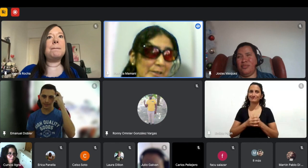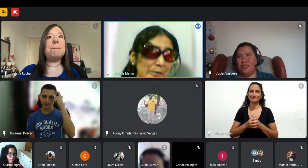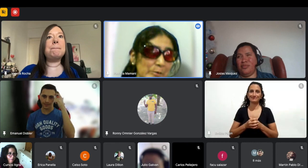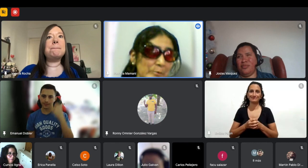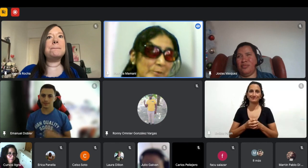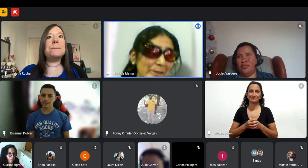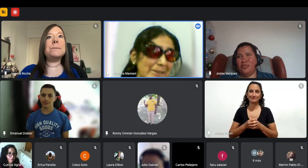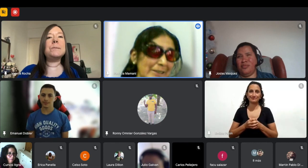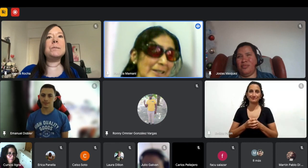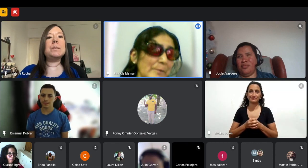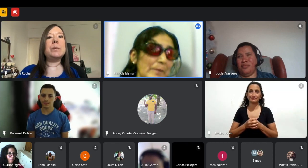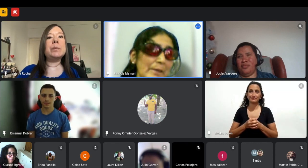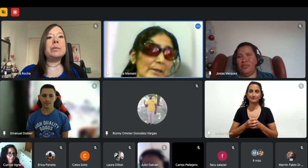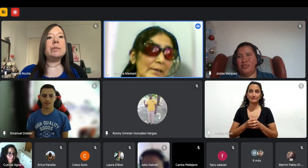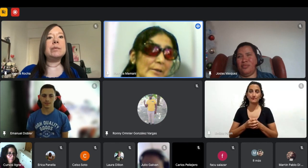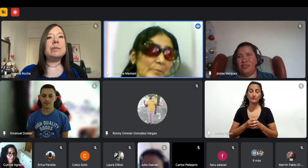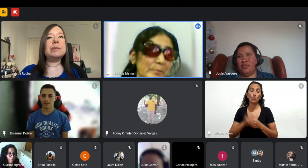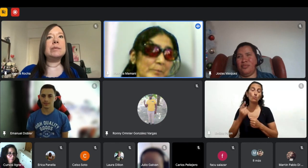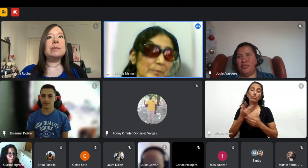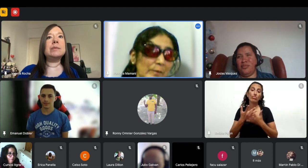y un buen día